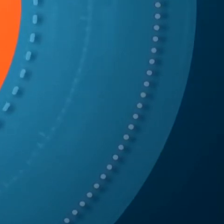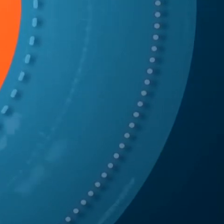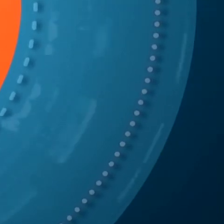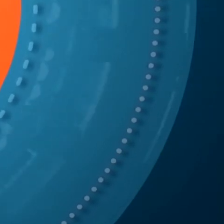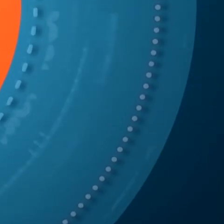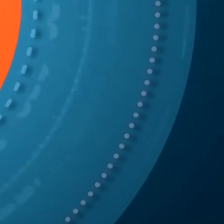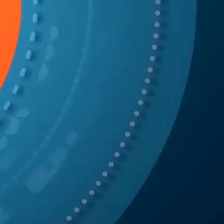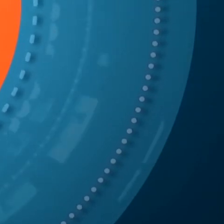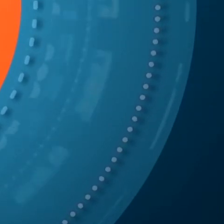¡Gracias! ¡Gracias! ¡Gracias! ¡Gracias!